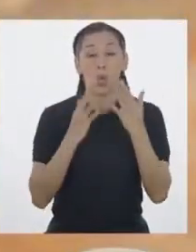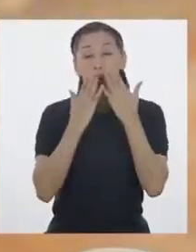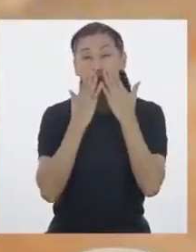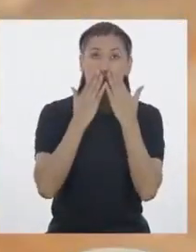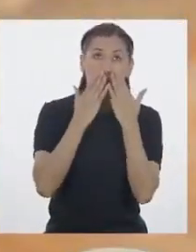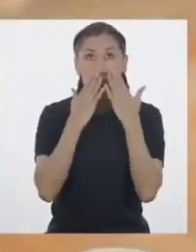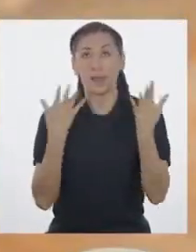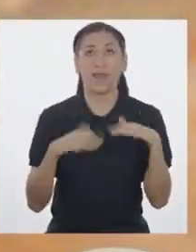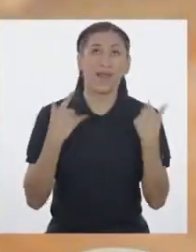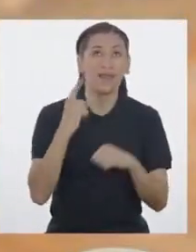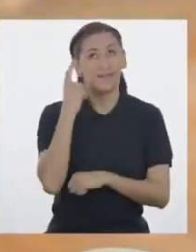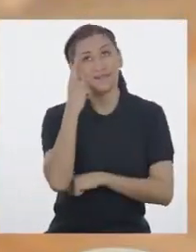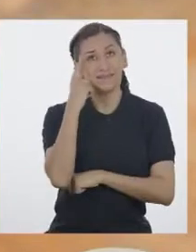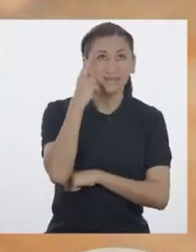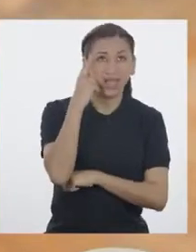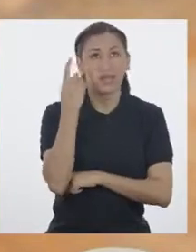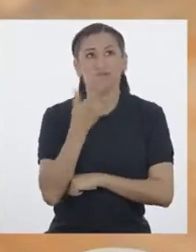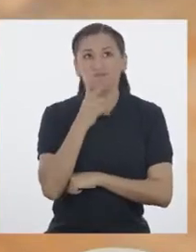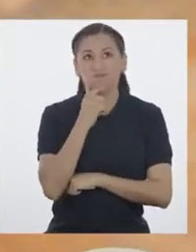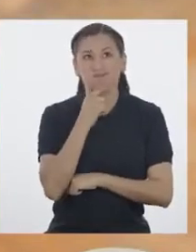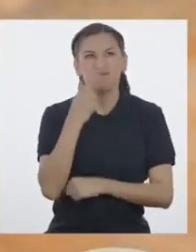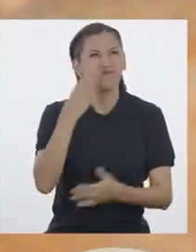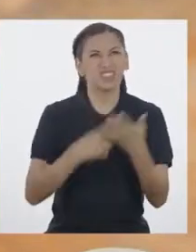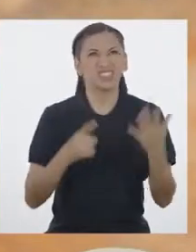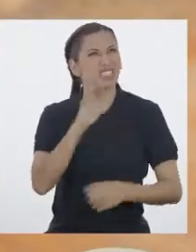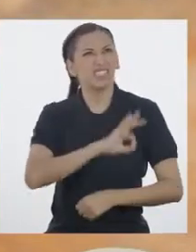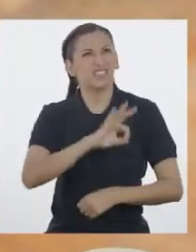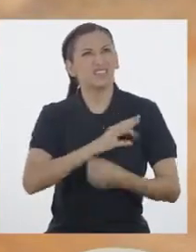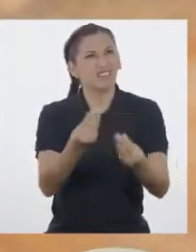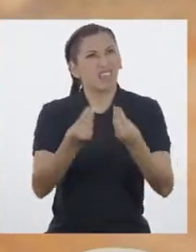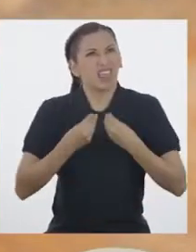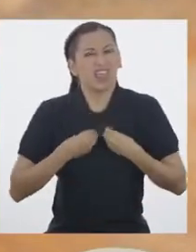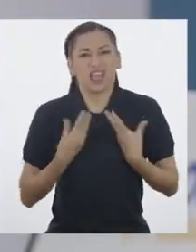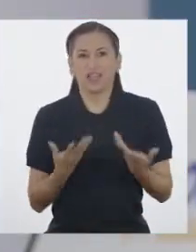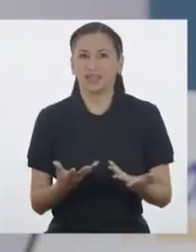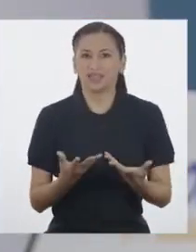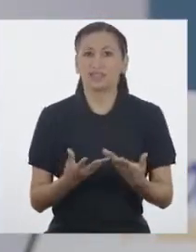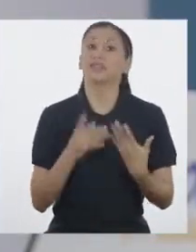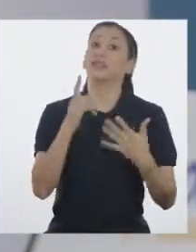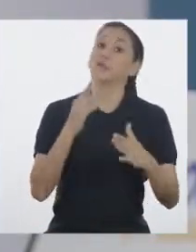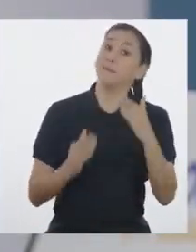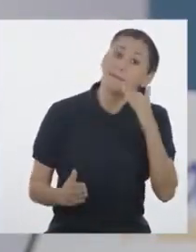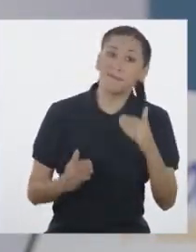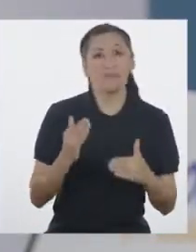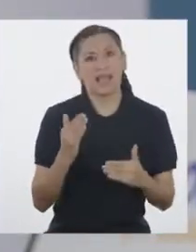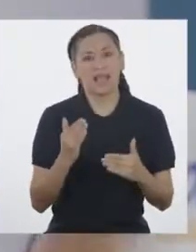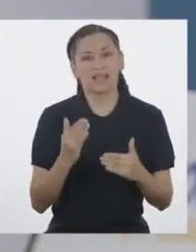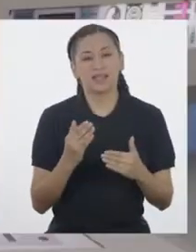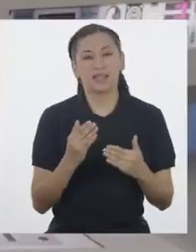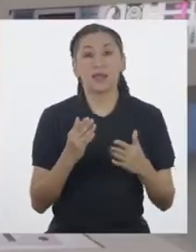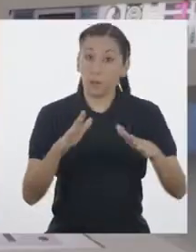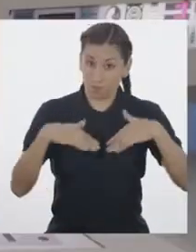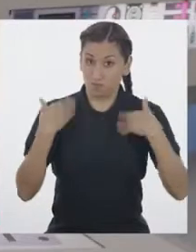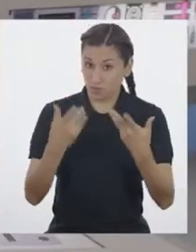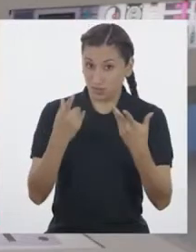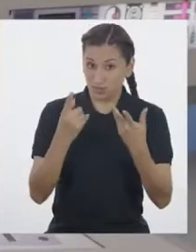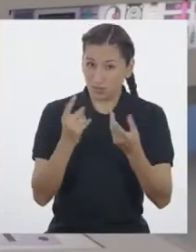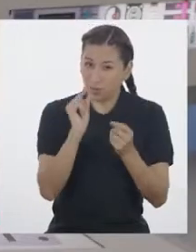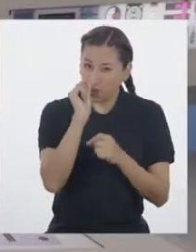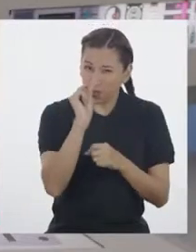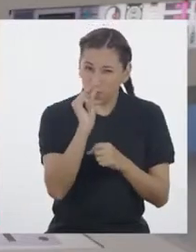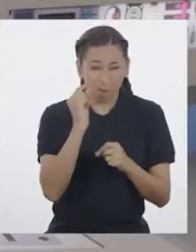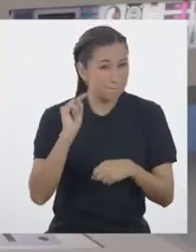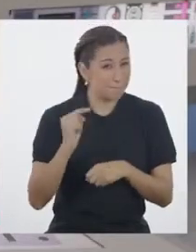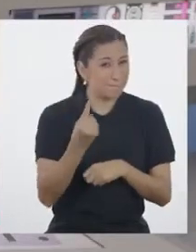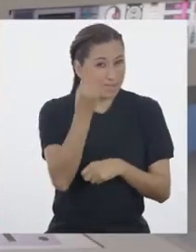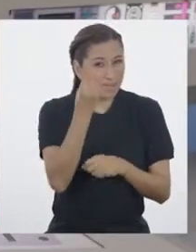¡Ay! A ver, ¿qué beneficios nos dan? ¡Maca! ¿Qué te parece si les